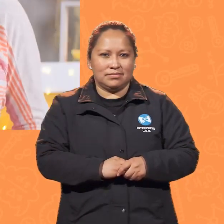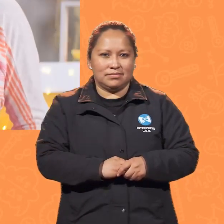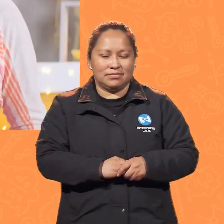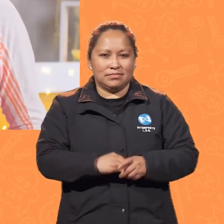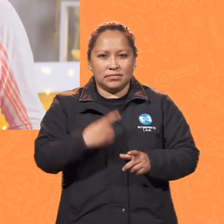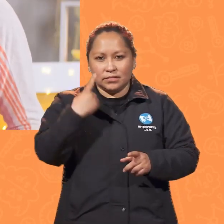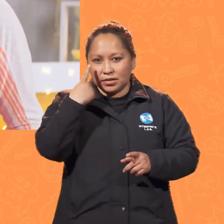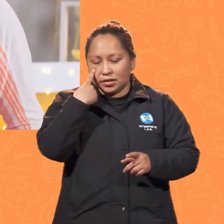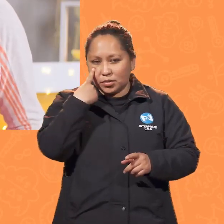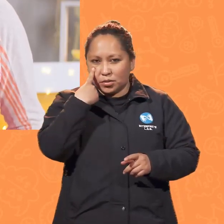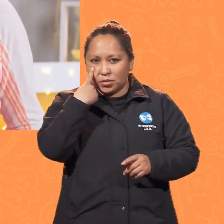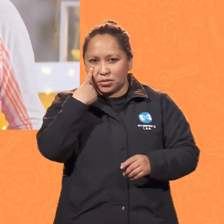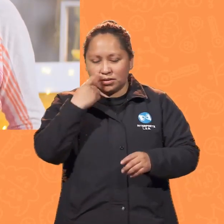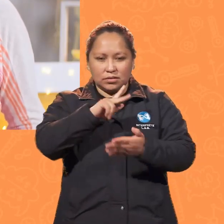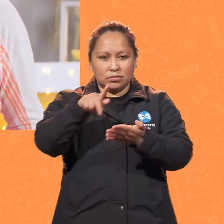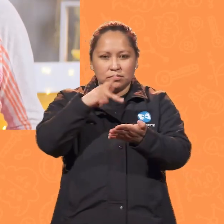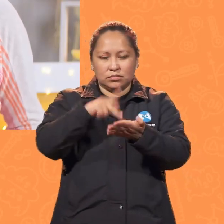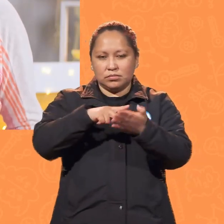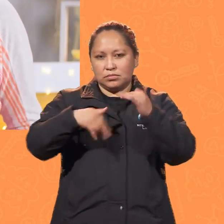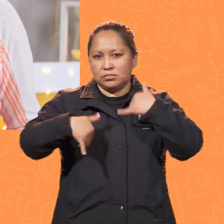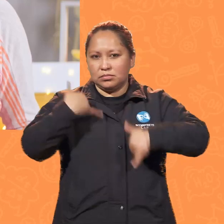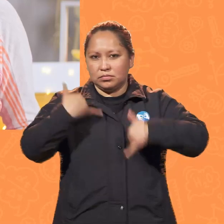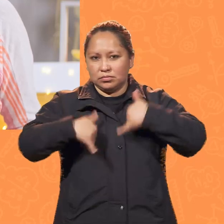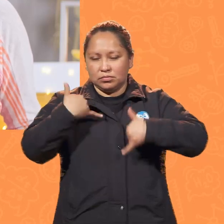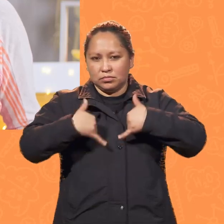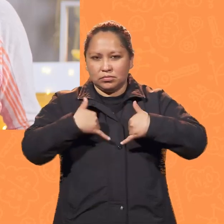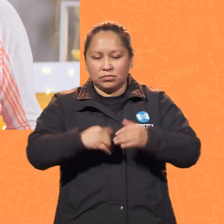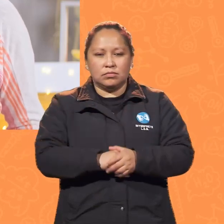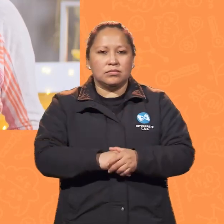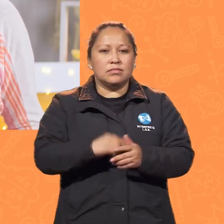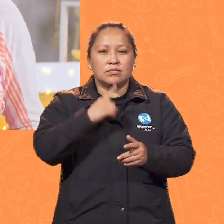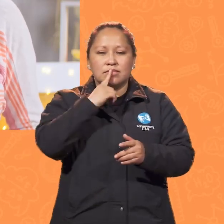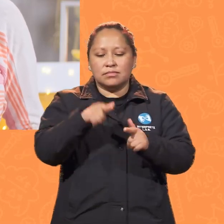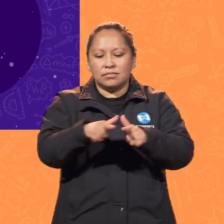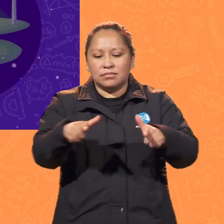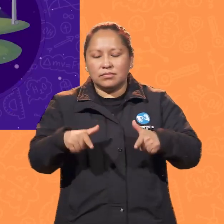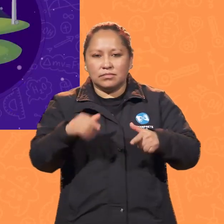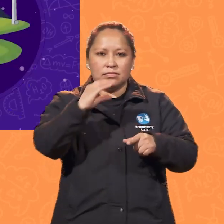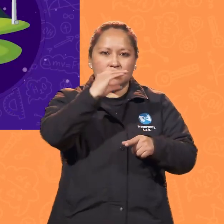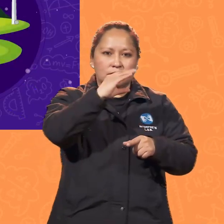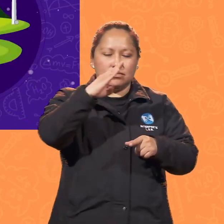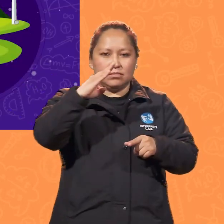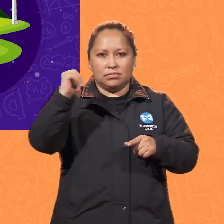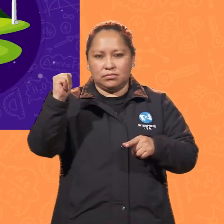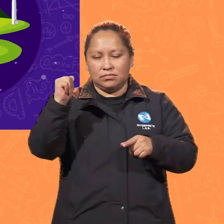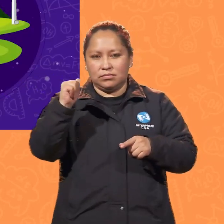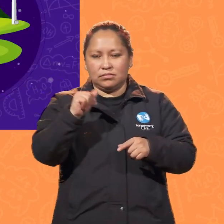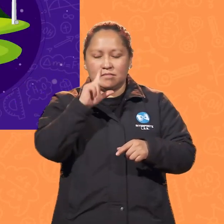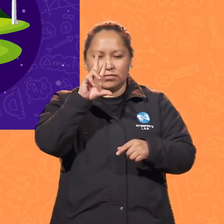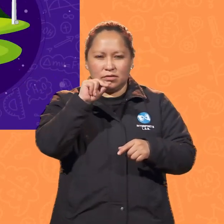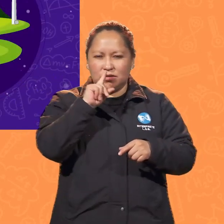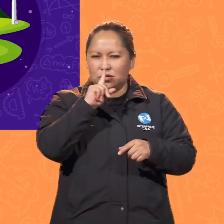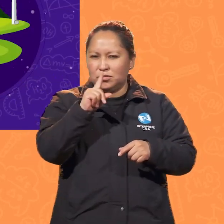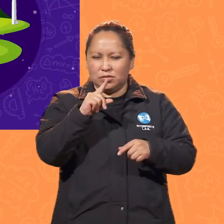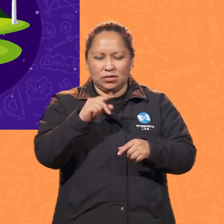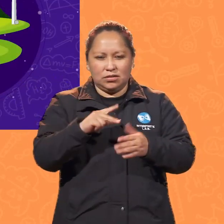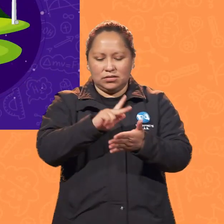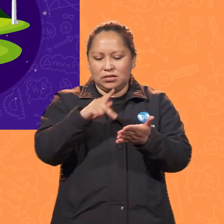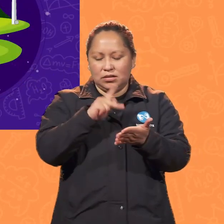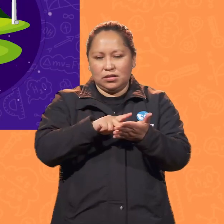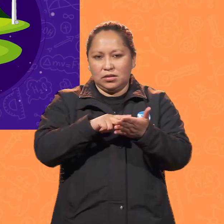Conozcamos el Parque Eólico de Colpana, ubicado en Pocona, Cochabamba. No es un parque de diversiones,